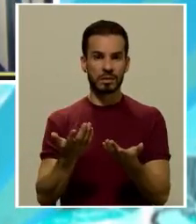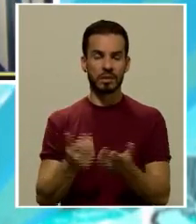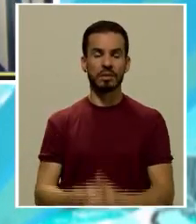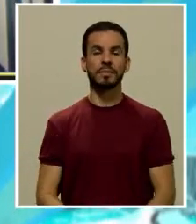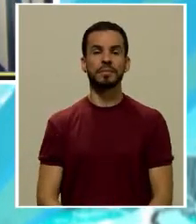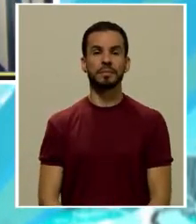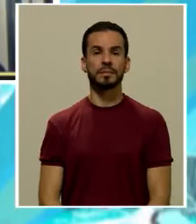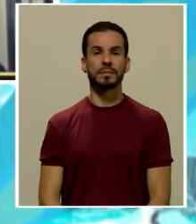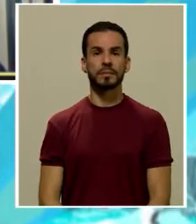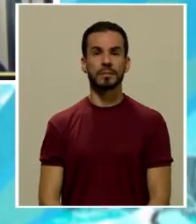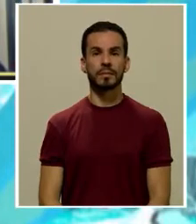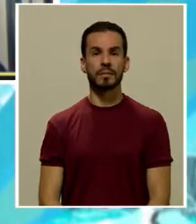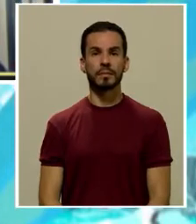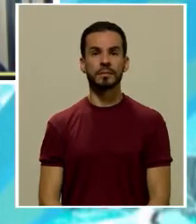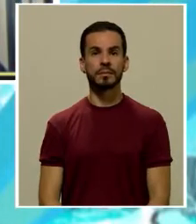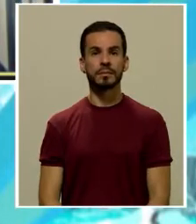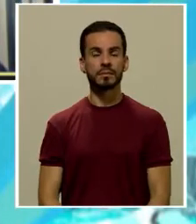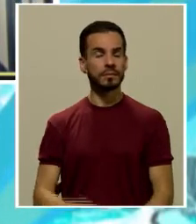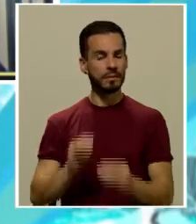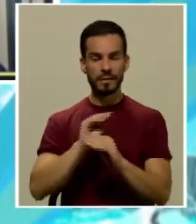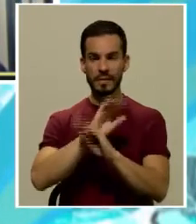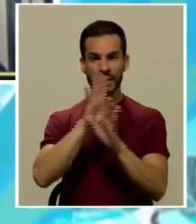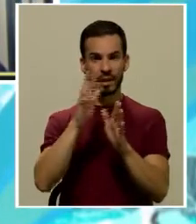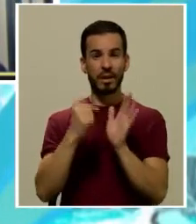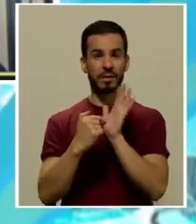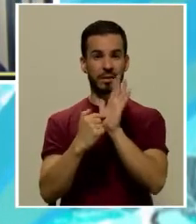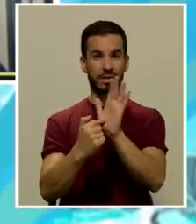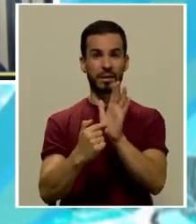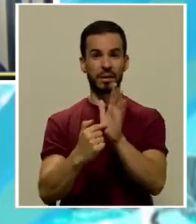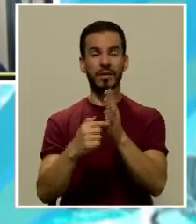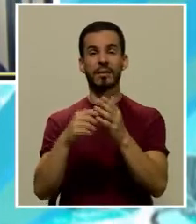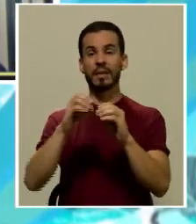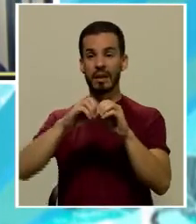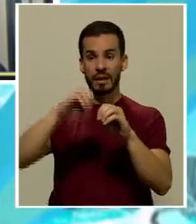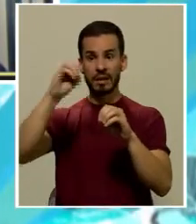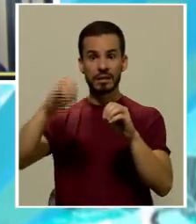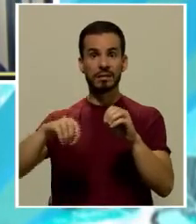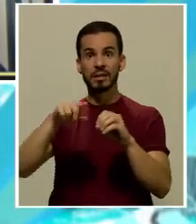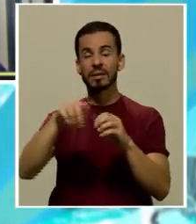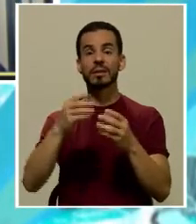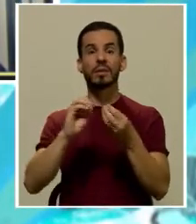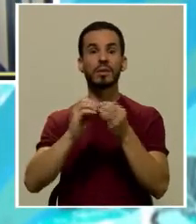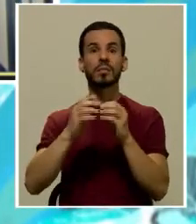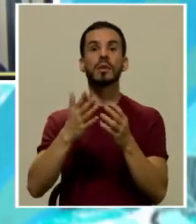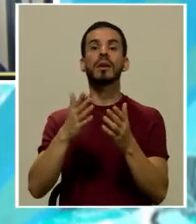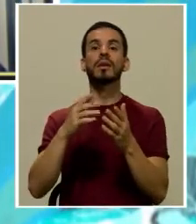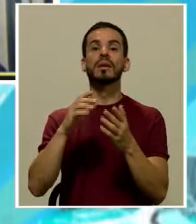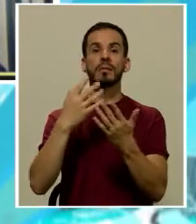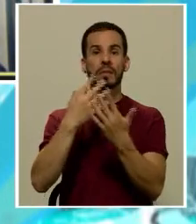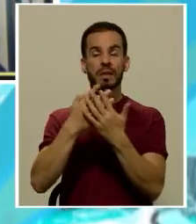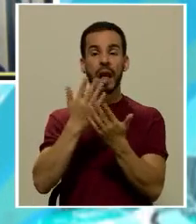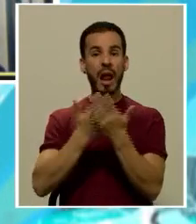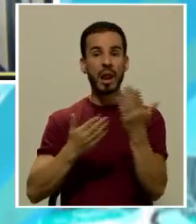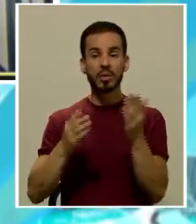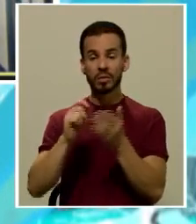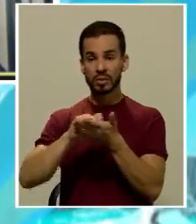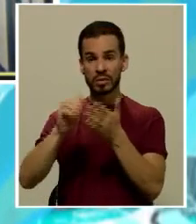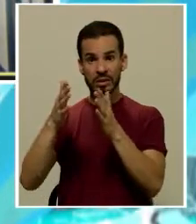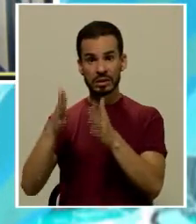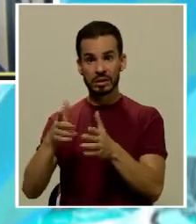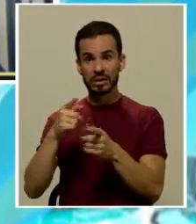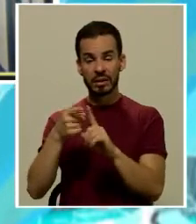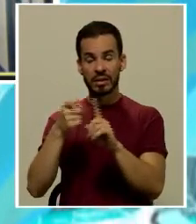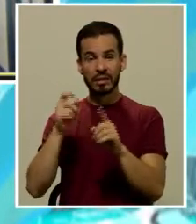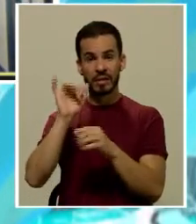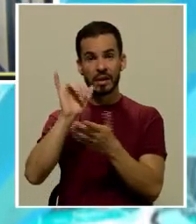es claro que se refleja en las estadísticas penitenciarias de modo que algunos autores incluso han